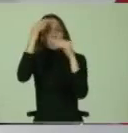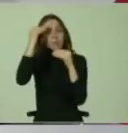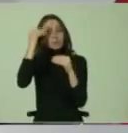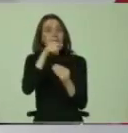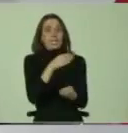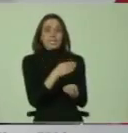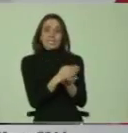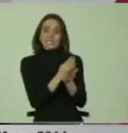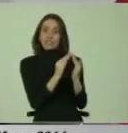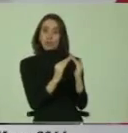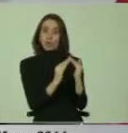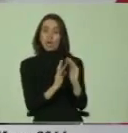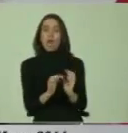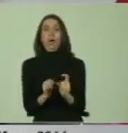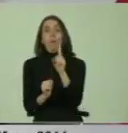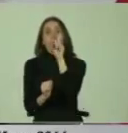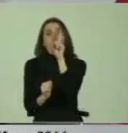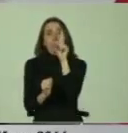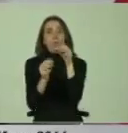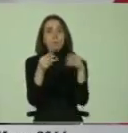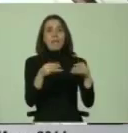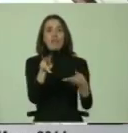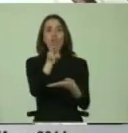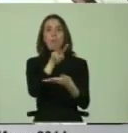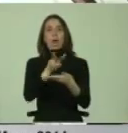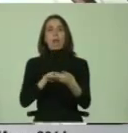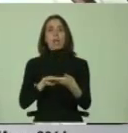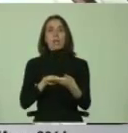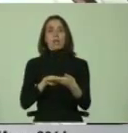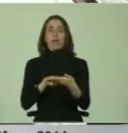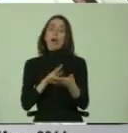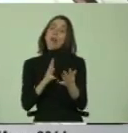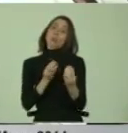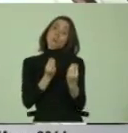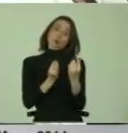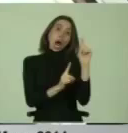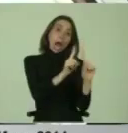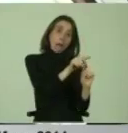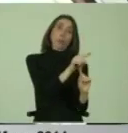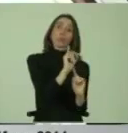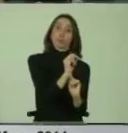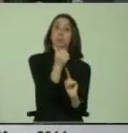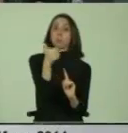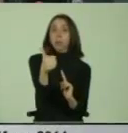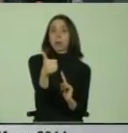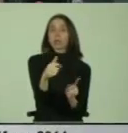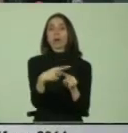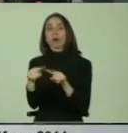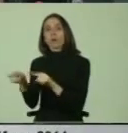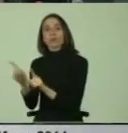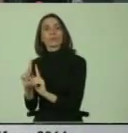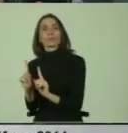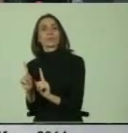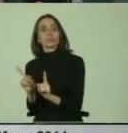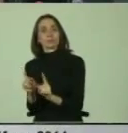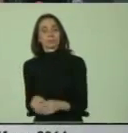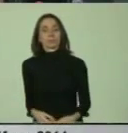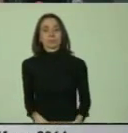que las escuelas tengan un solo método de lectura, que puede ser muy adecuado para algunos estudiantes, pero no para otros.